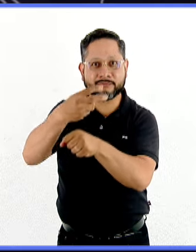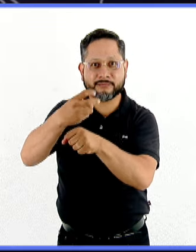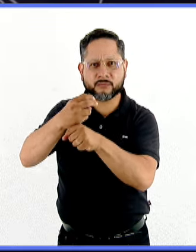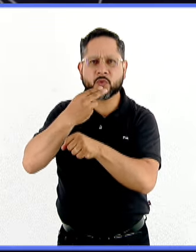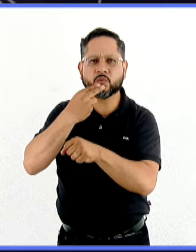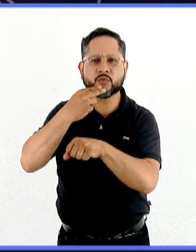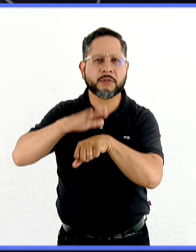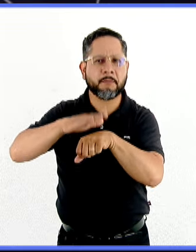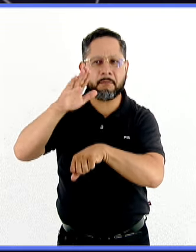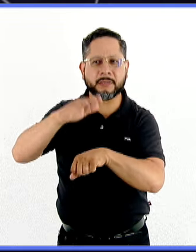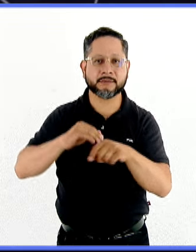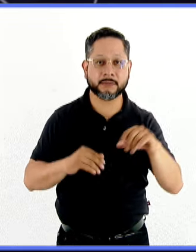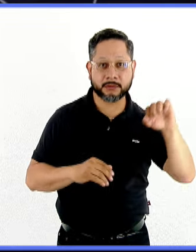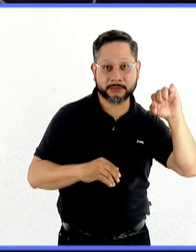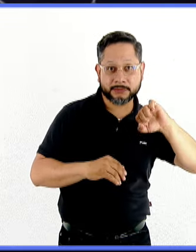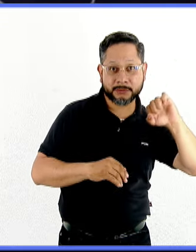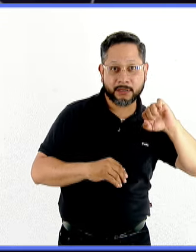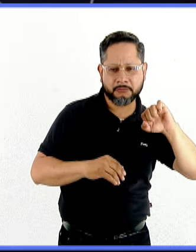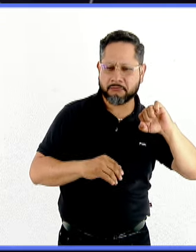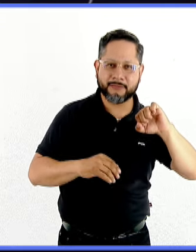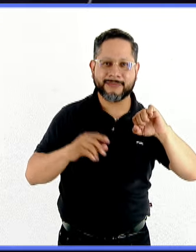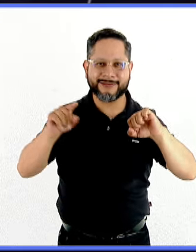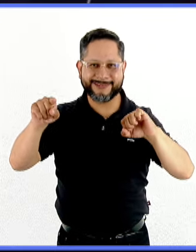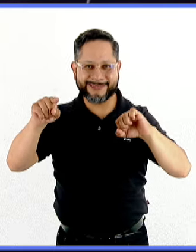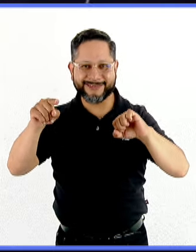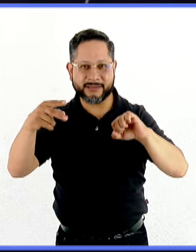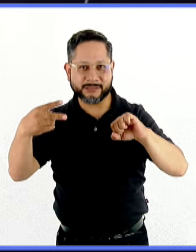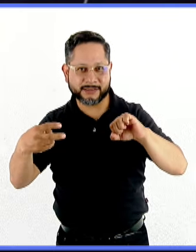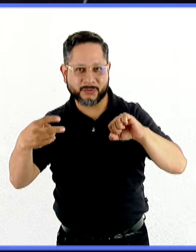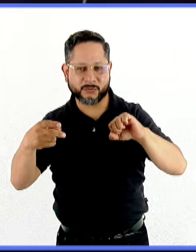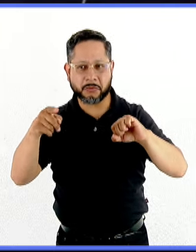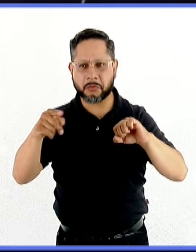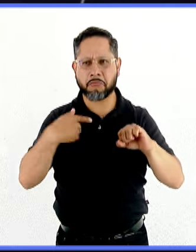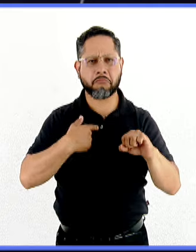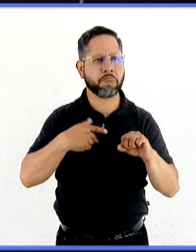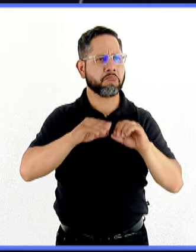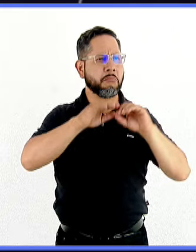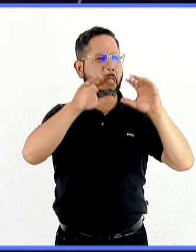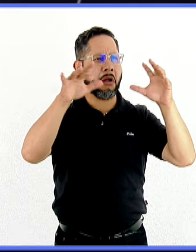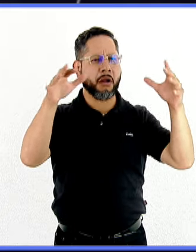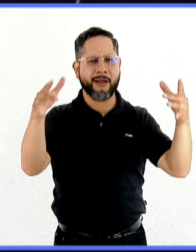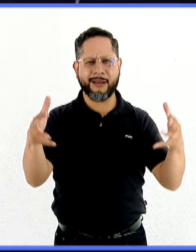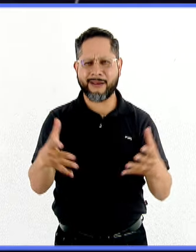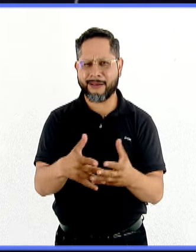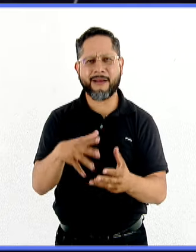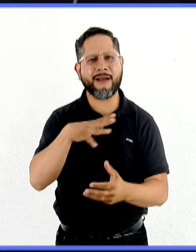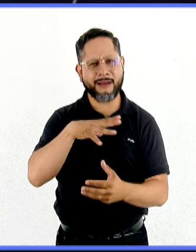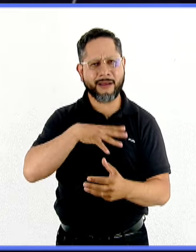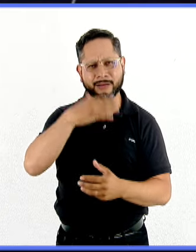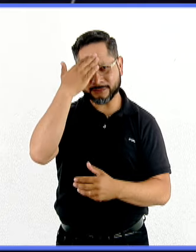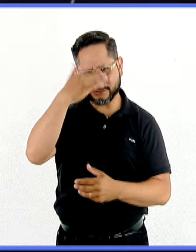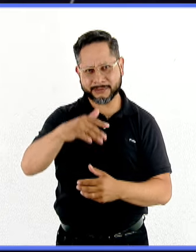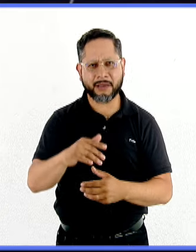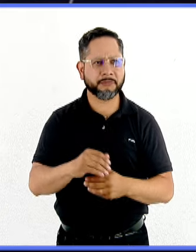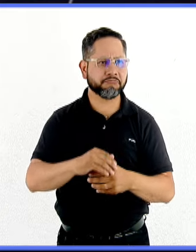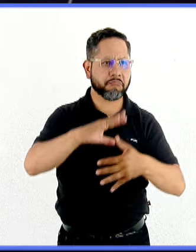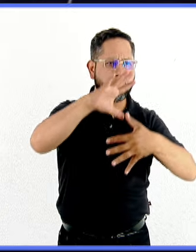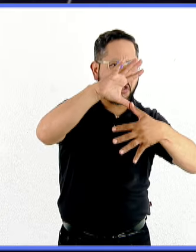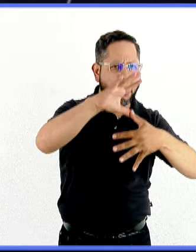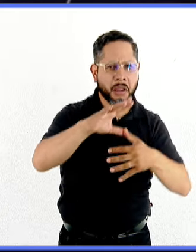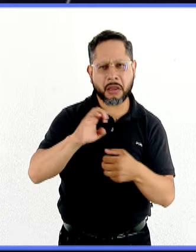utilizado después de la sal y su uso culinario es popular en diferentes gastronomías de los cinco continentes,